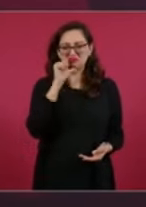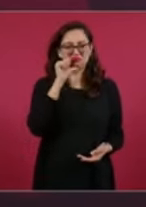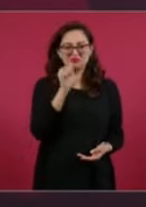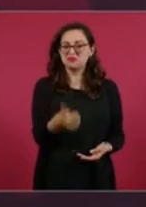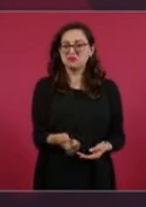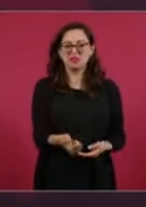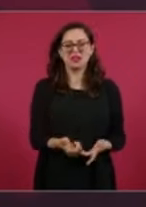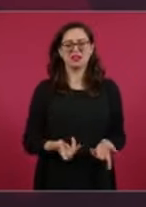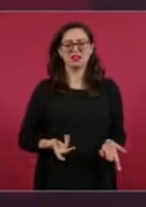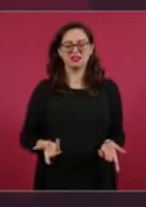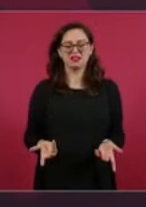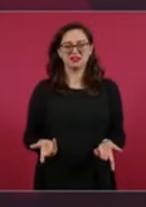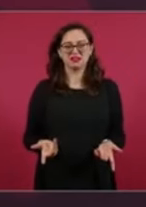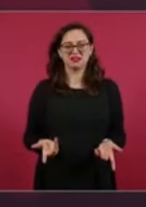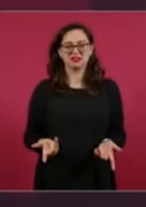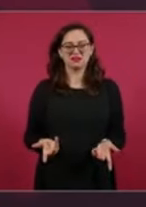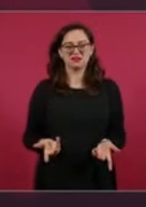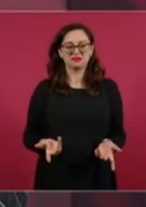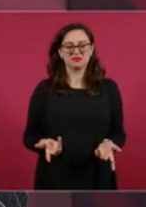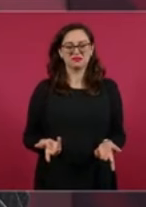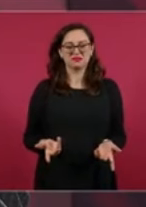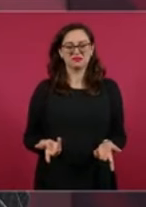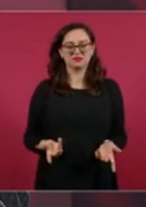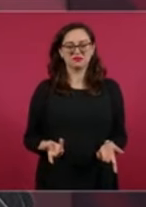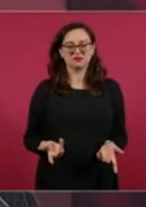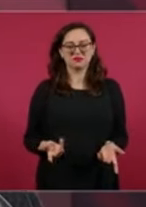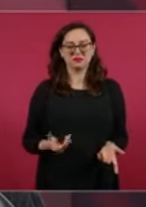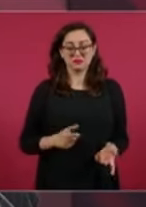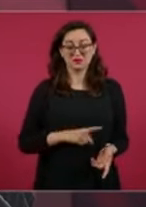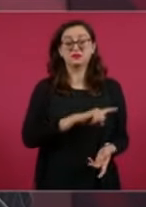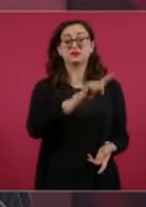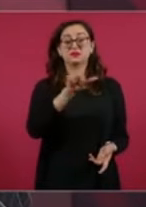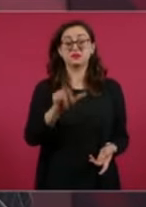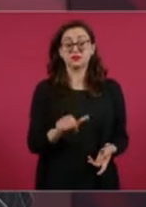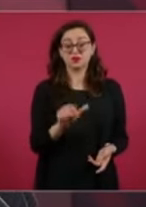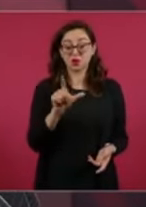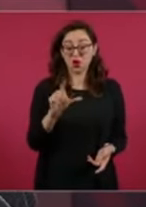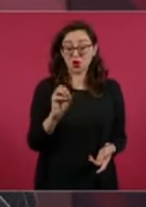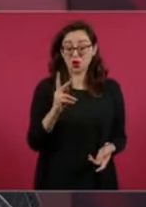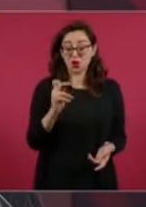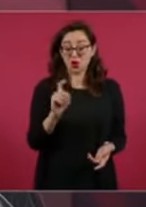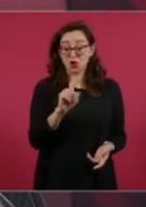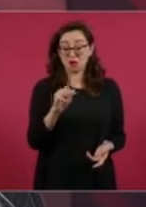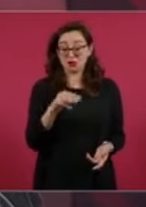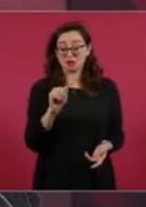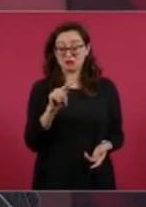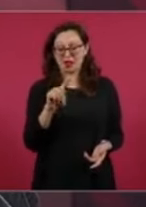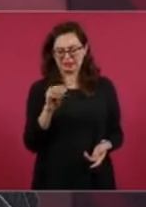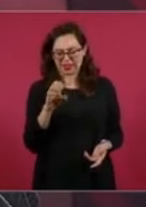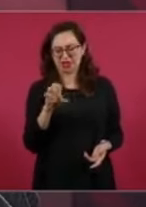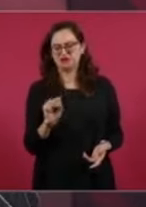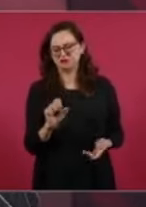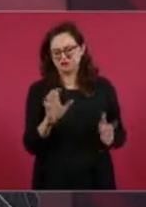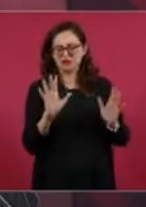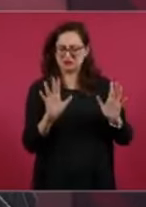luego López Mateos tiene sus manchas,